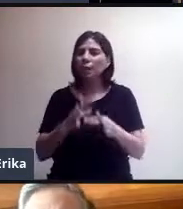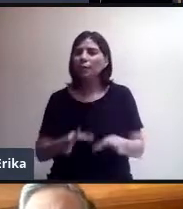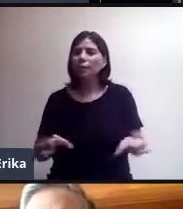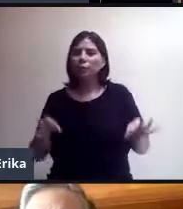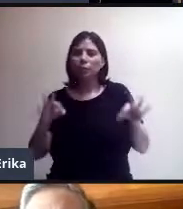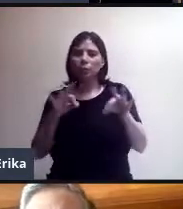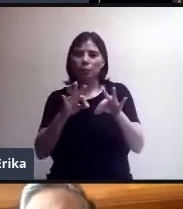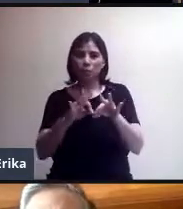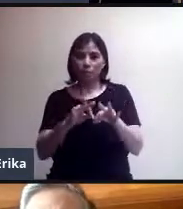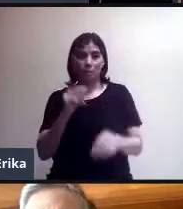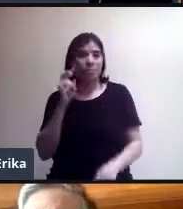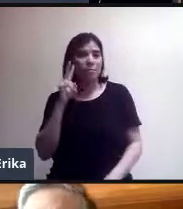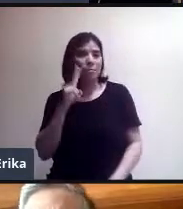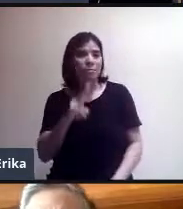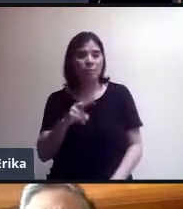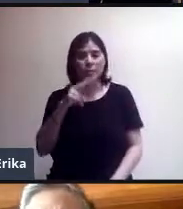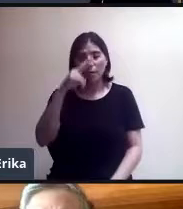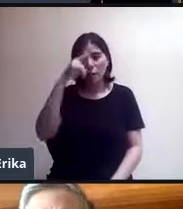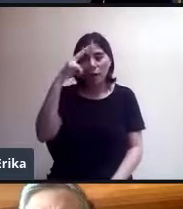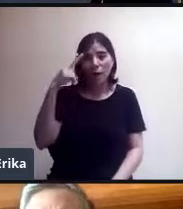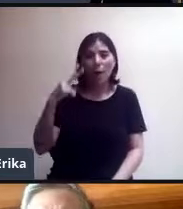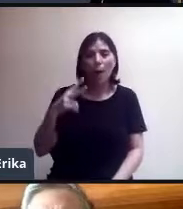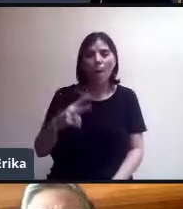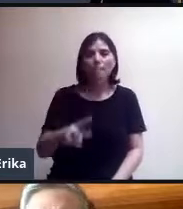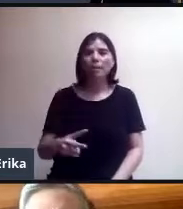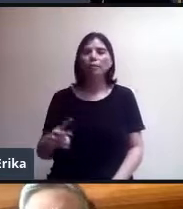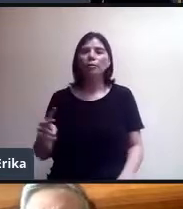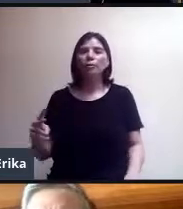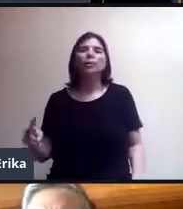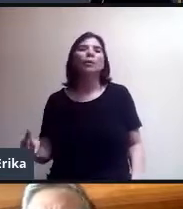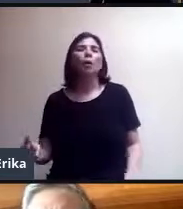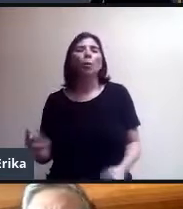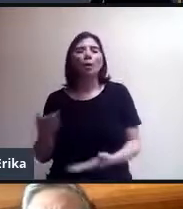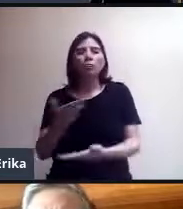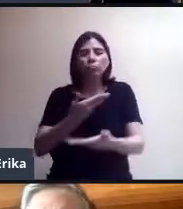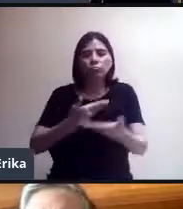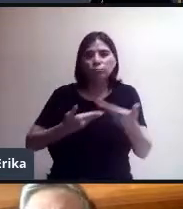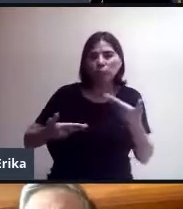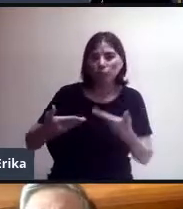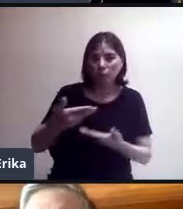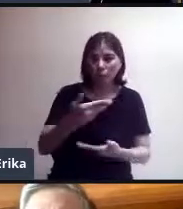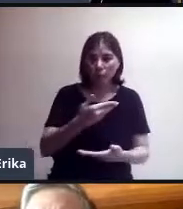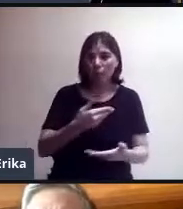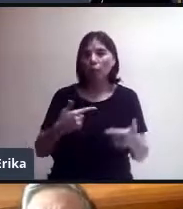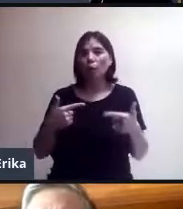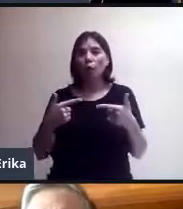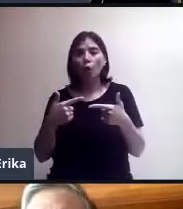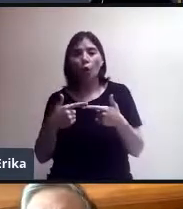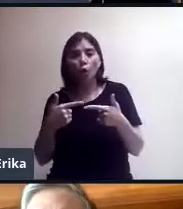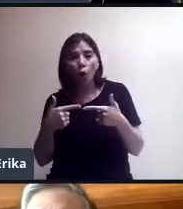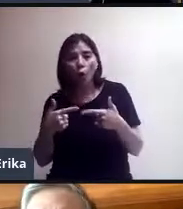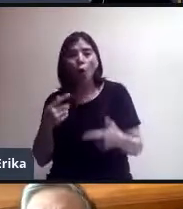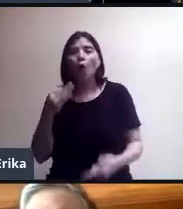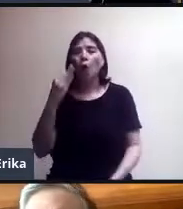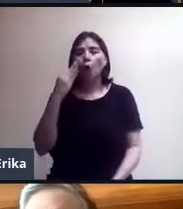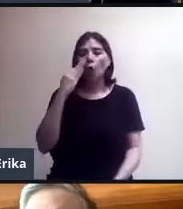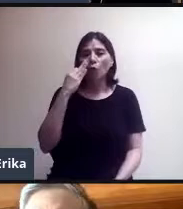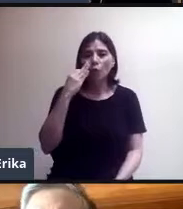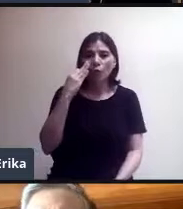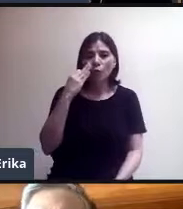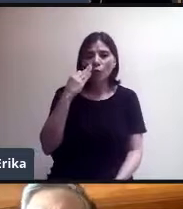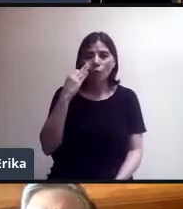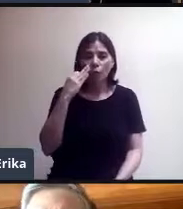para que podamos colaborar. No solo es Microsoft, no solo es Google, también Facebook nos está apoyando con el tema